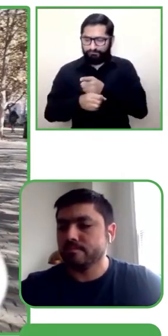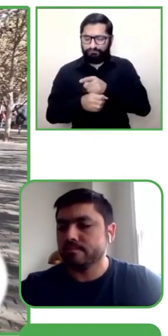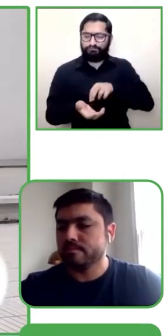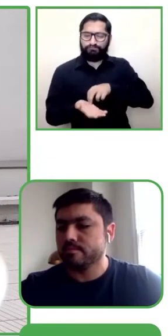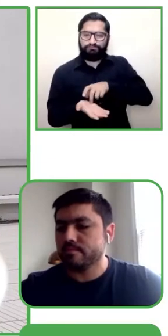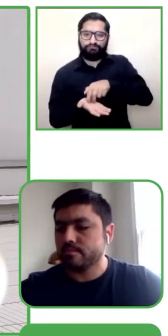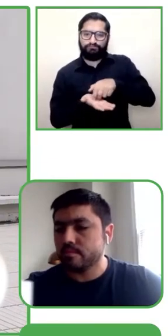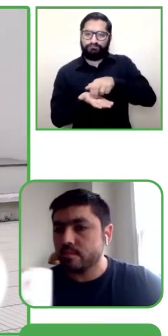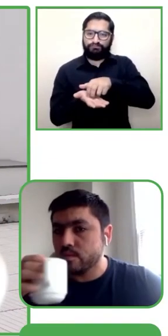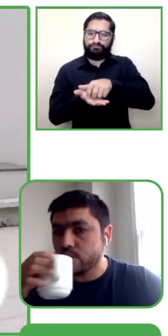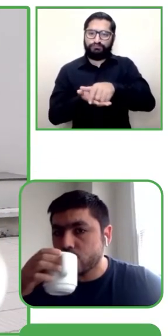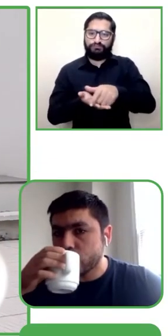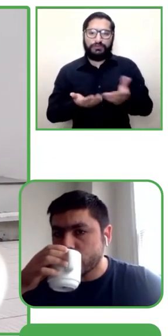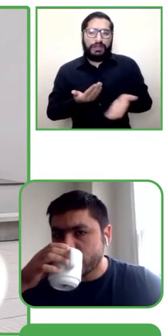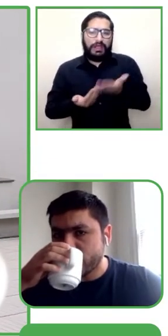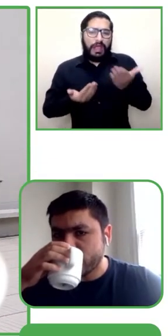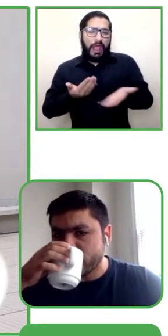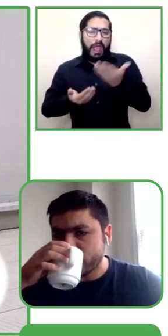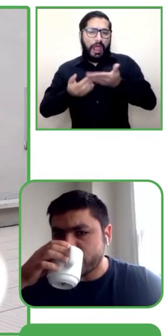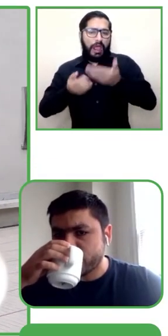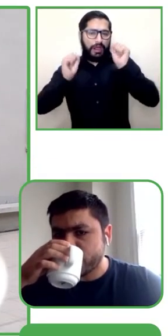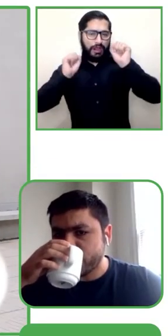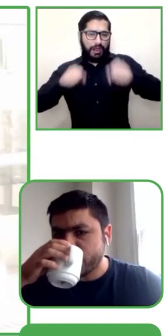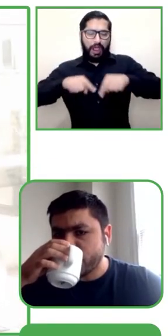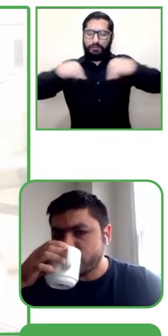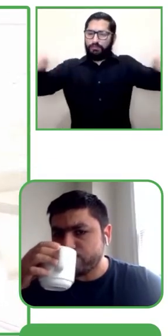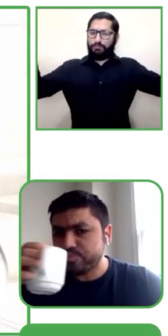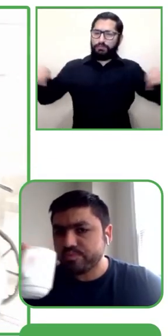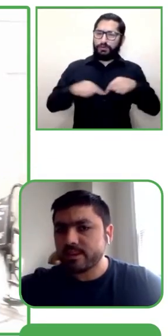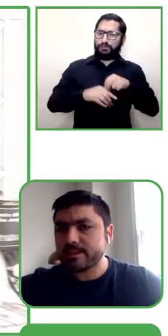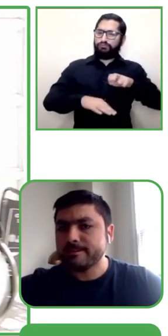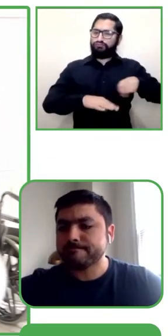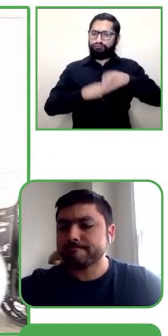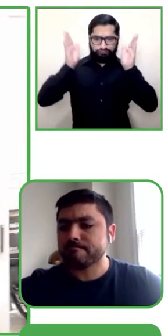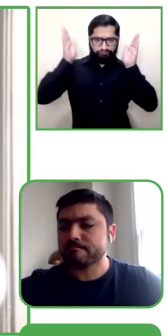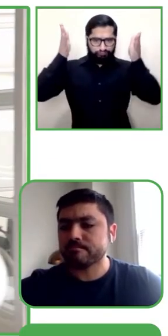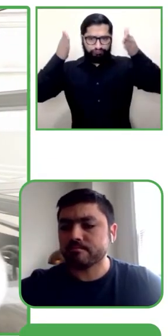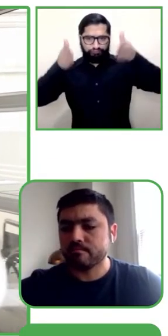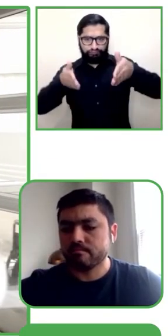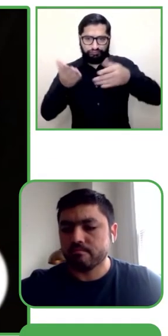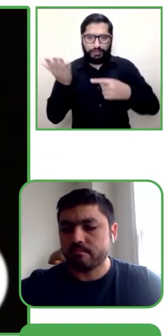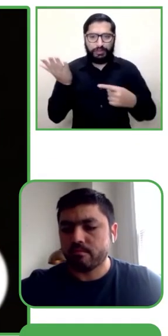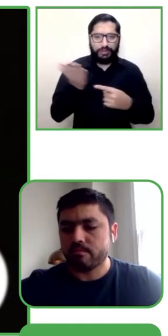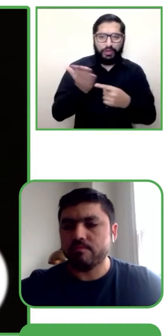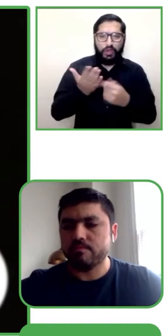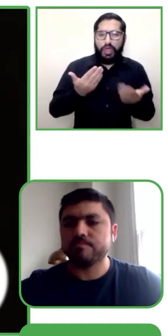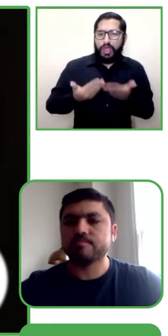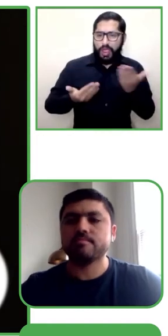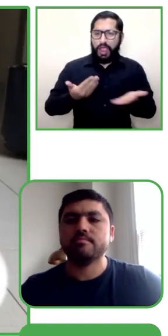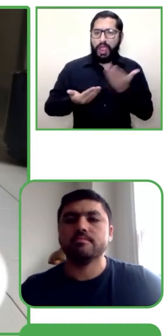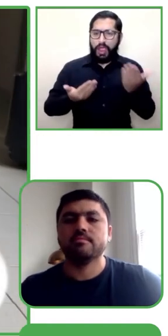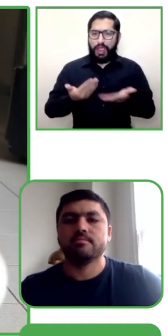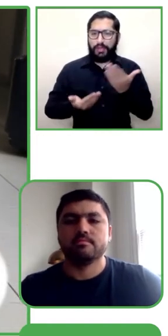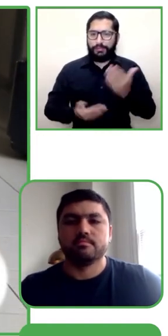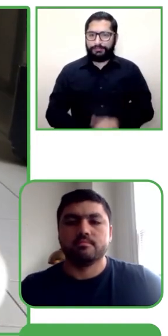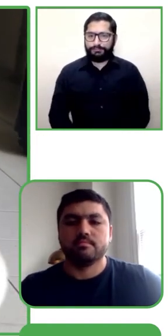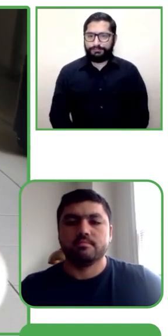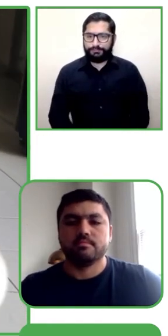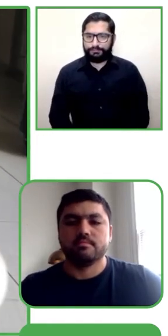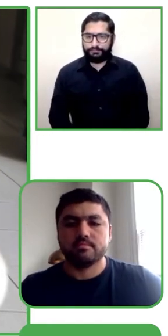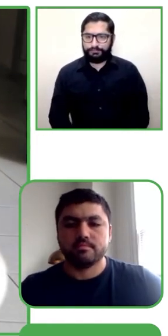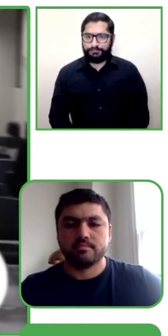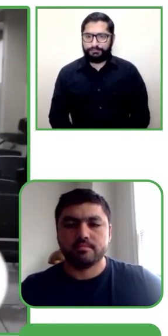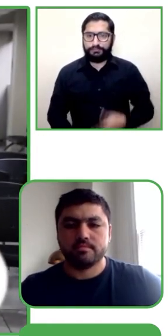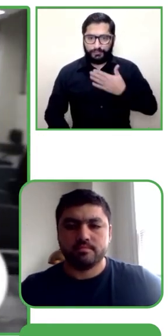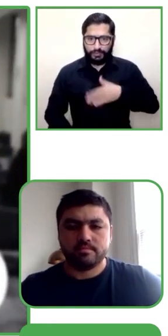tanto abiertos como cerrados. Esta tecnología es muy fácil de implementar y de usar. Bienvenido a Centro Médico San Joaquín. Y permite que